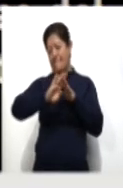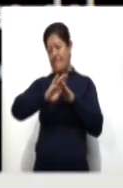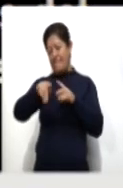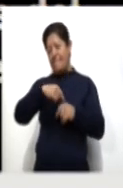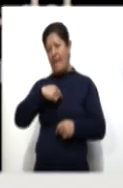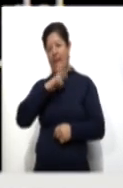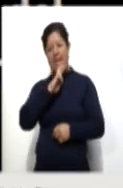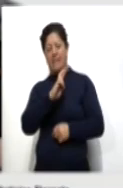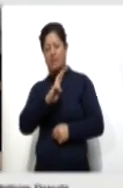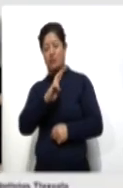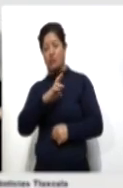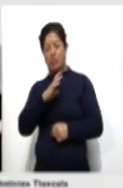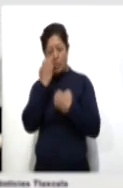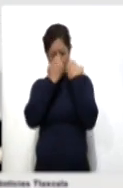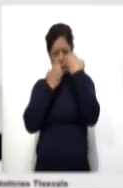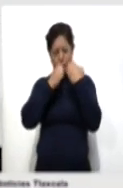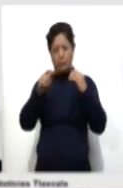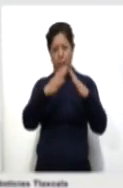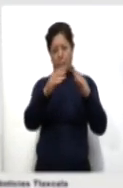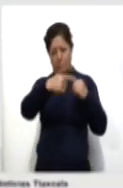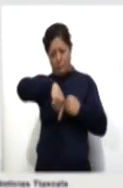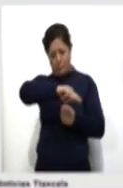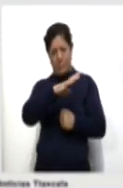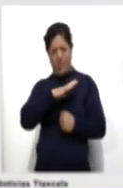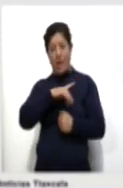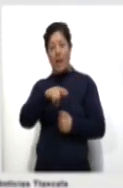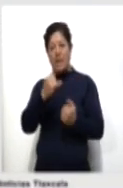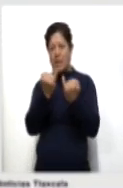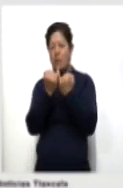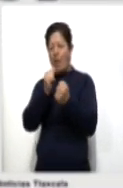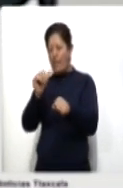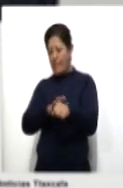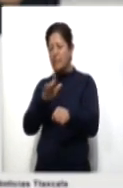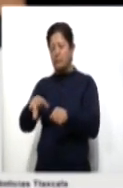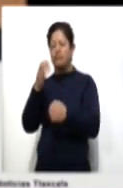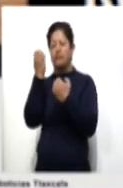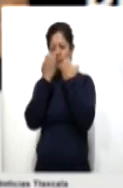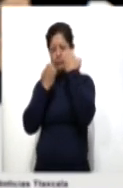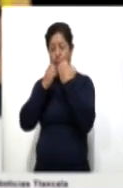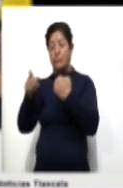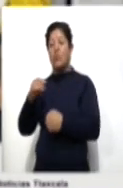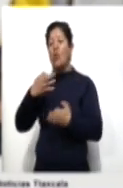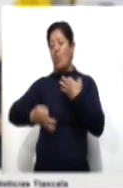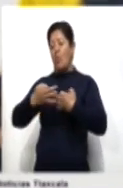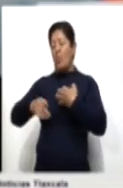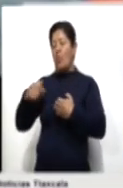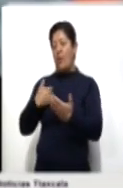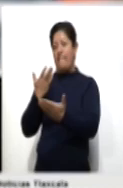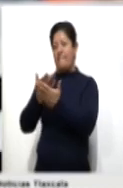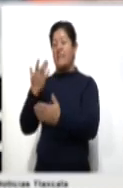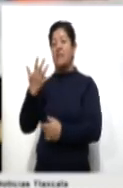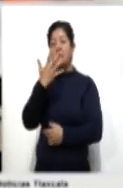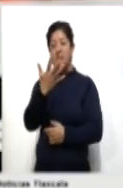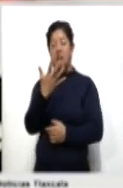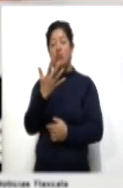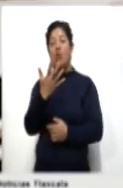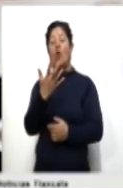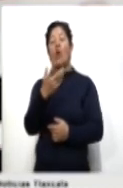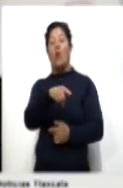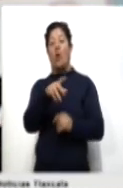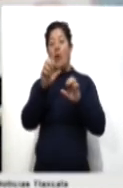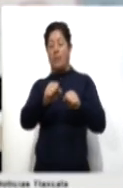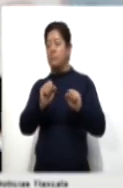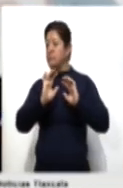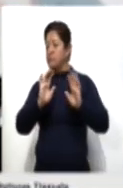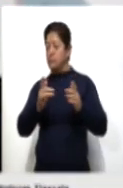resultados obtenidos en un cateo, así como de las entrevistas aplicadas al Ministerio Público Federal, solicitó al juez de distrito la liberación de cinco órdenes de aprehensión.